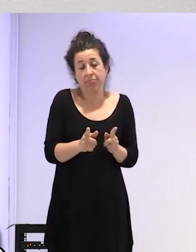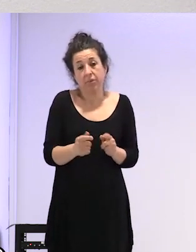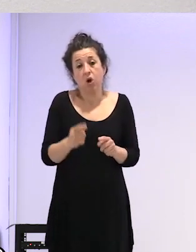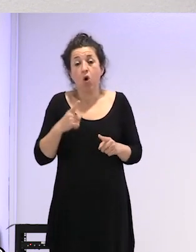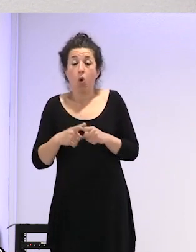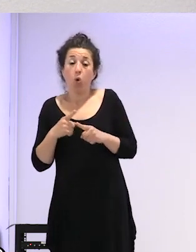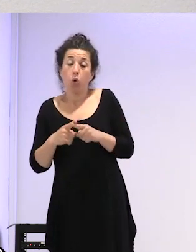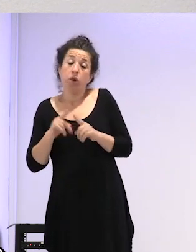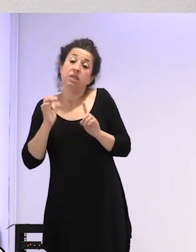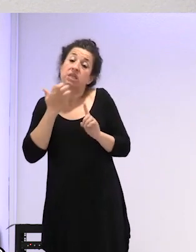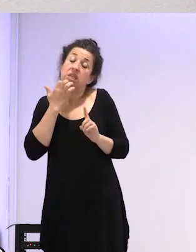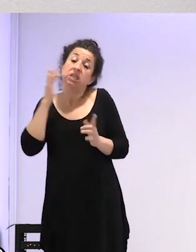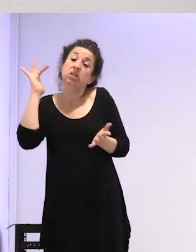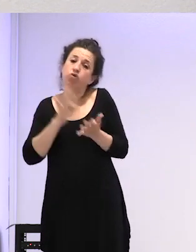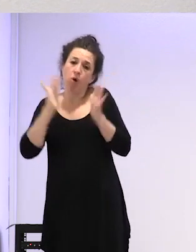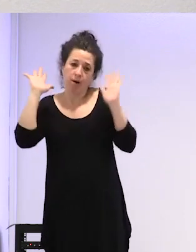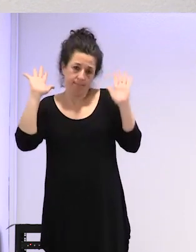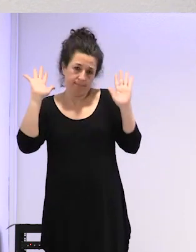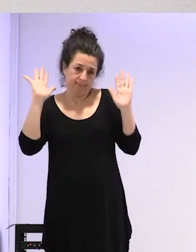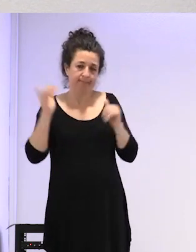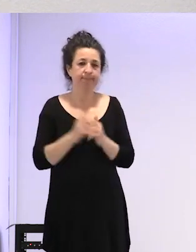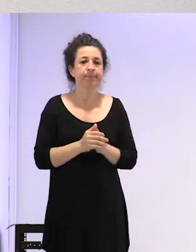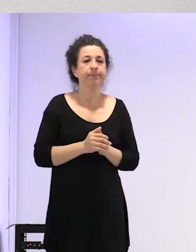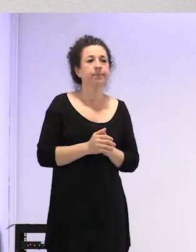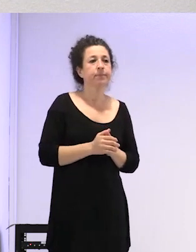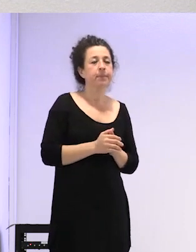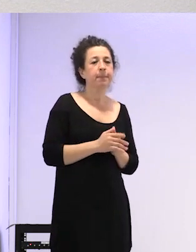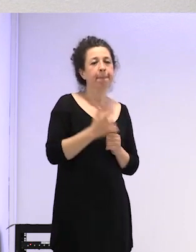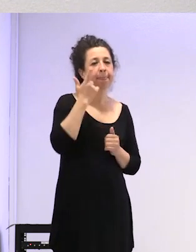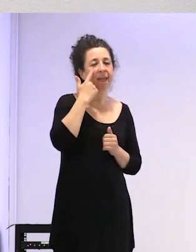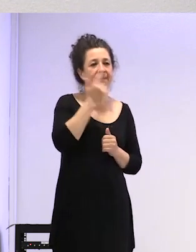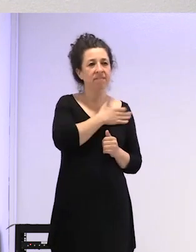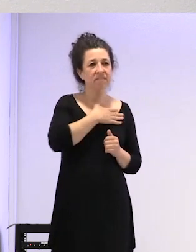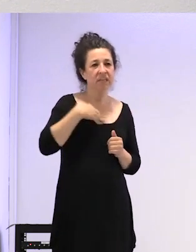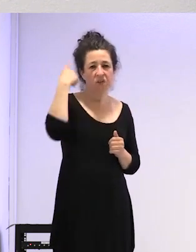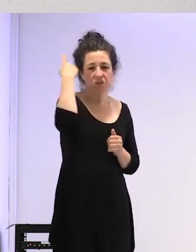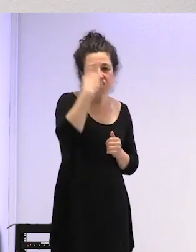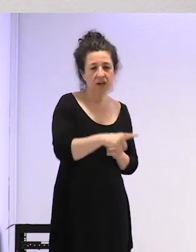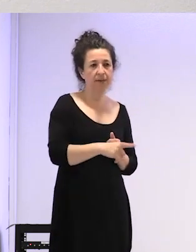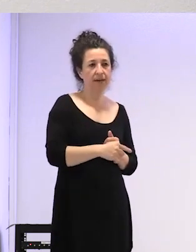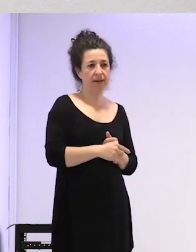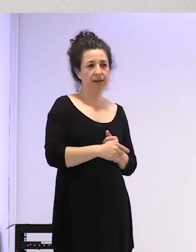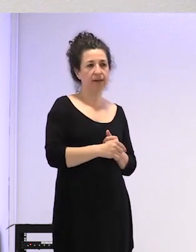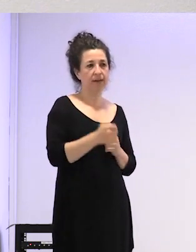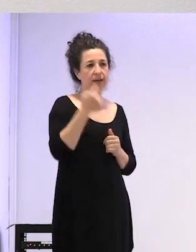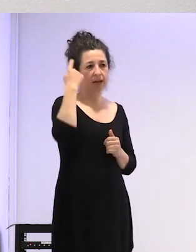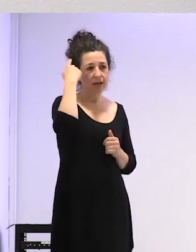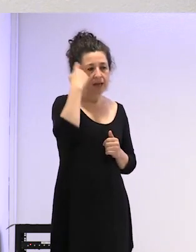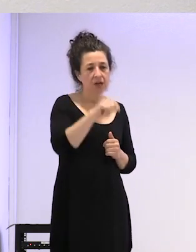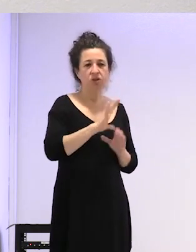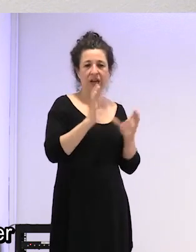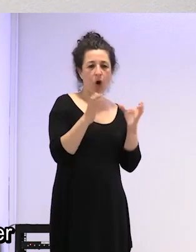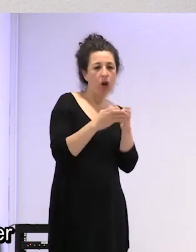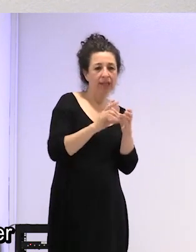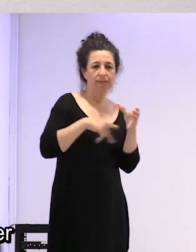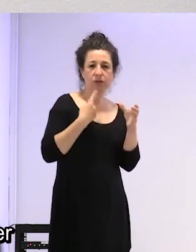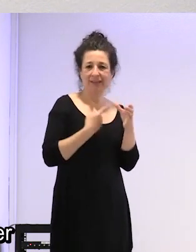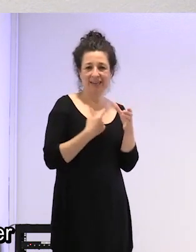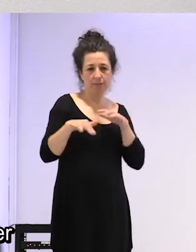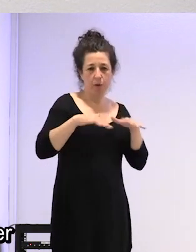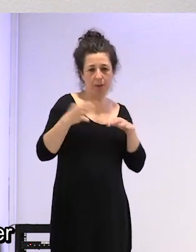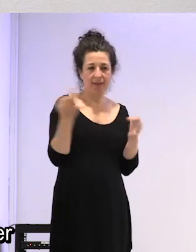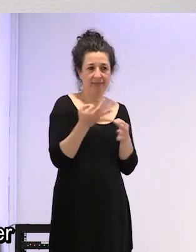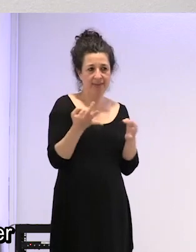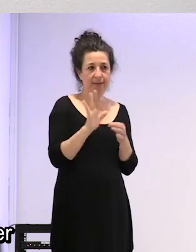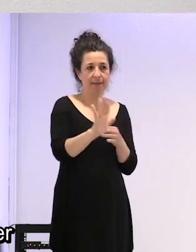es un poco la diferencia lo que sí me gustaría saber es que ya sé que esto deberíamos ver en el colectivo trans pero